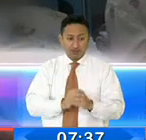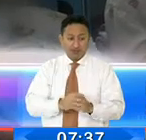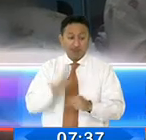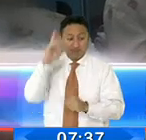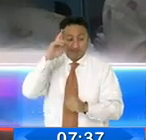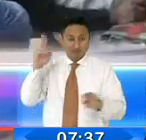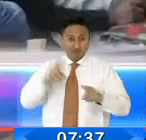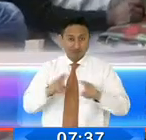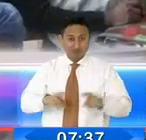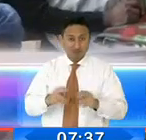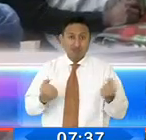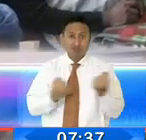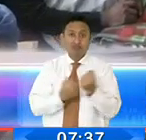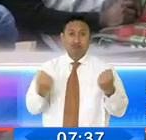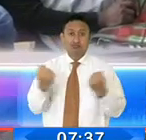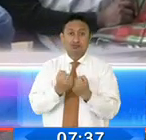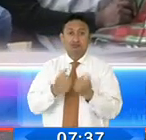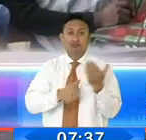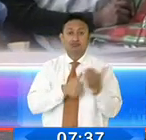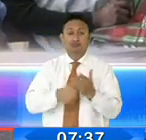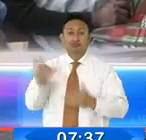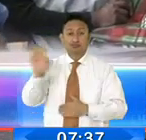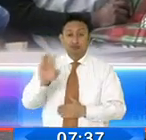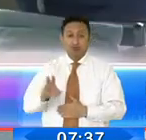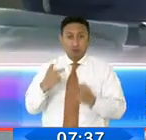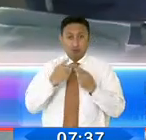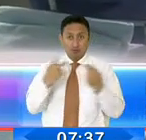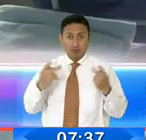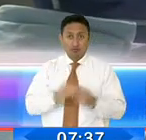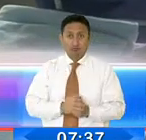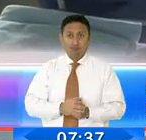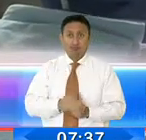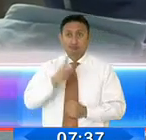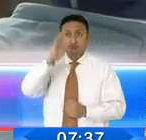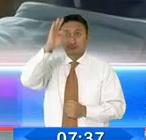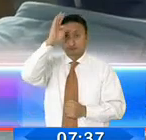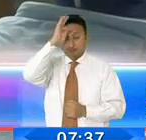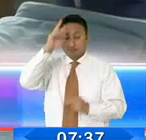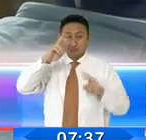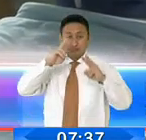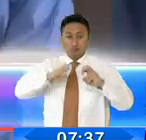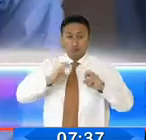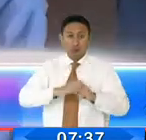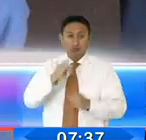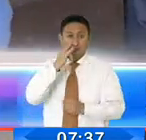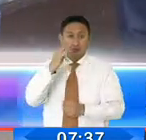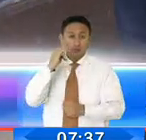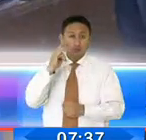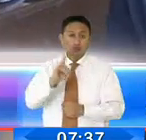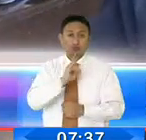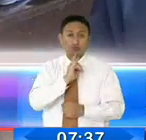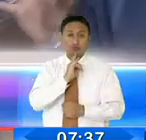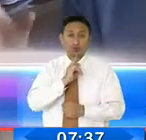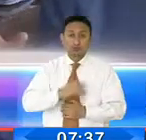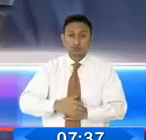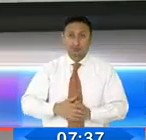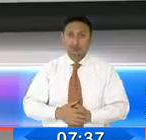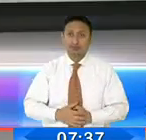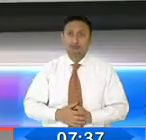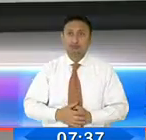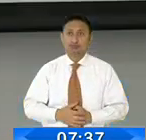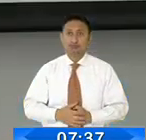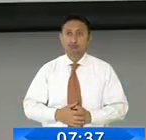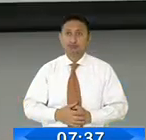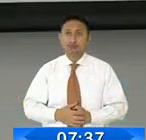convenio de cooperación entre el Ministerio de Salud Pública y el Hospital de Investigación Infantil de Estados Unidos, St. Jude. La